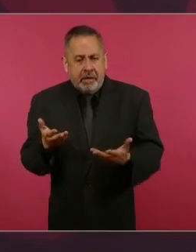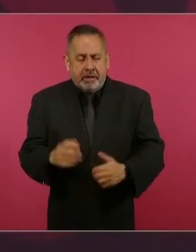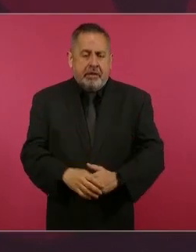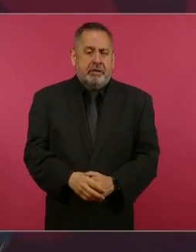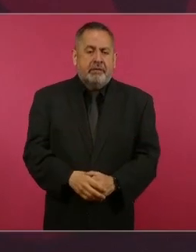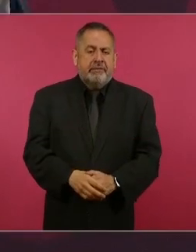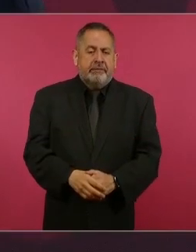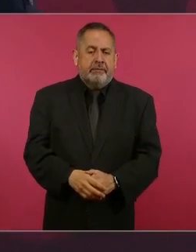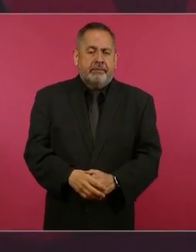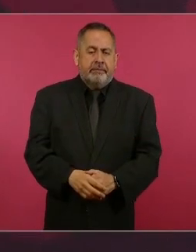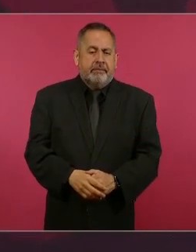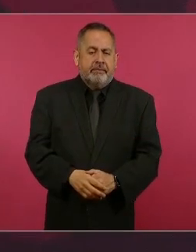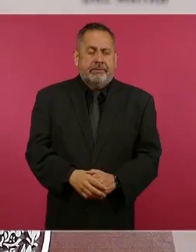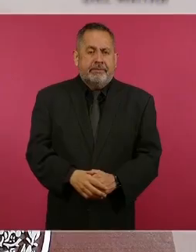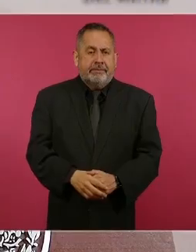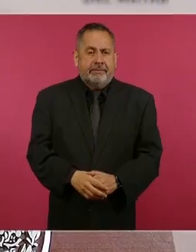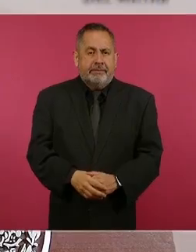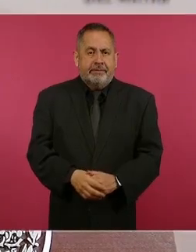Si además